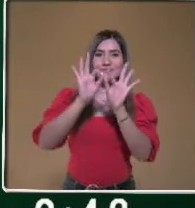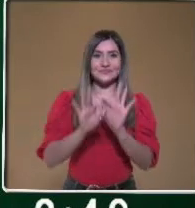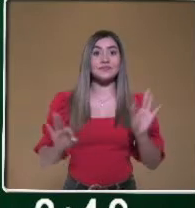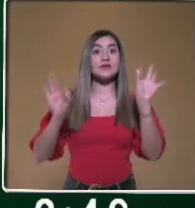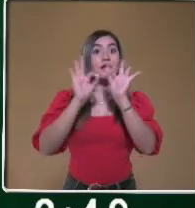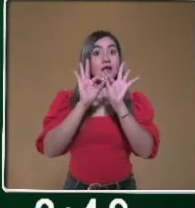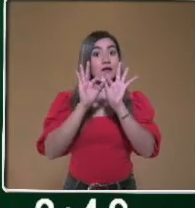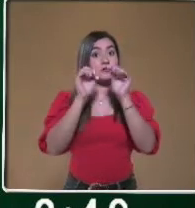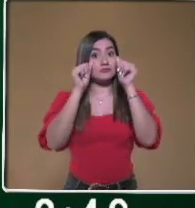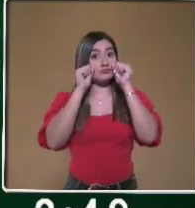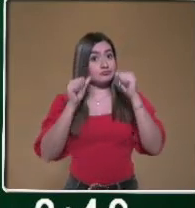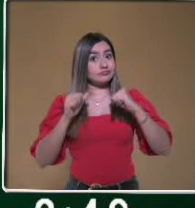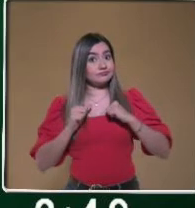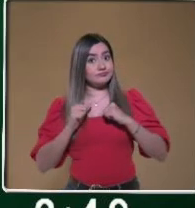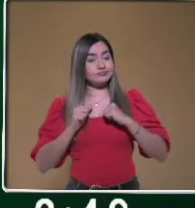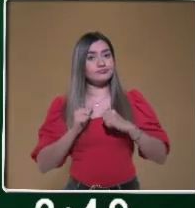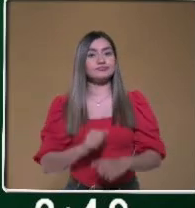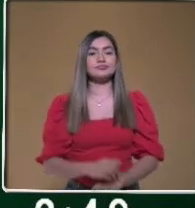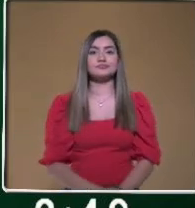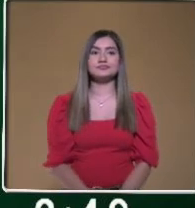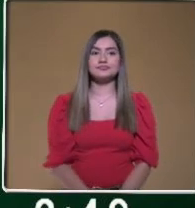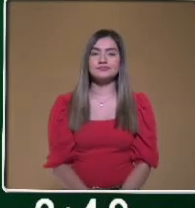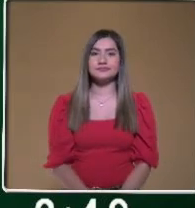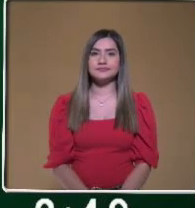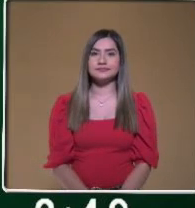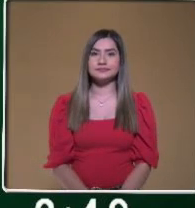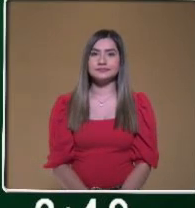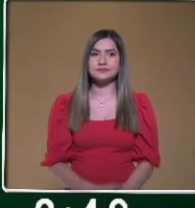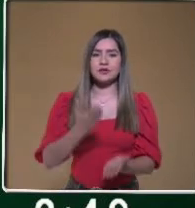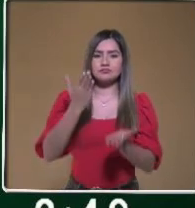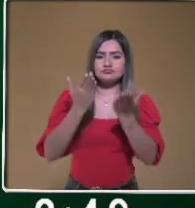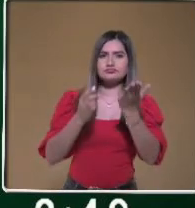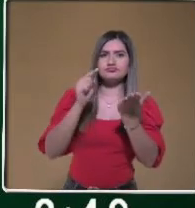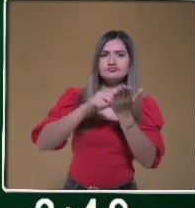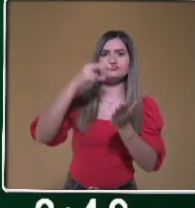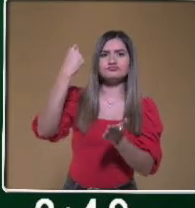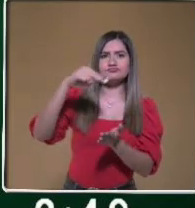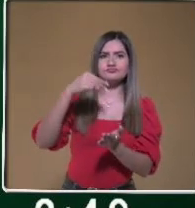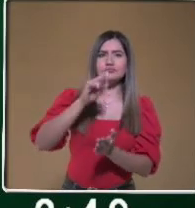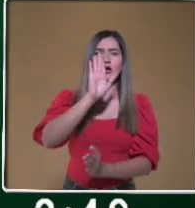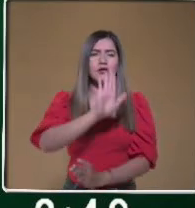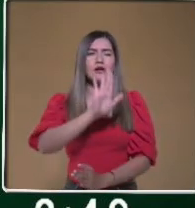pongas atención porque el mismo nombre te va a ir dando la